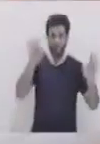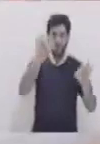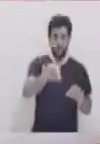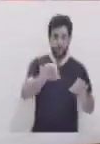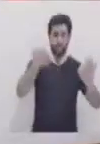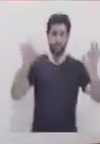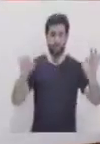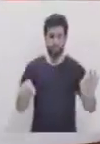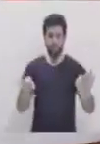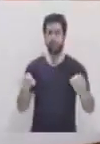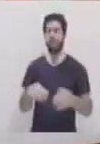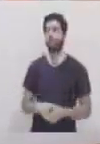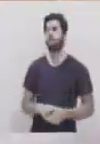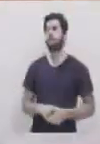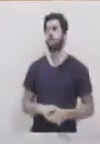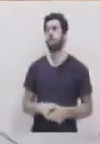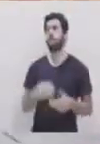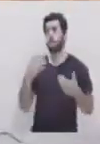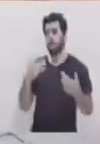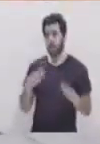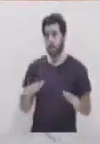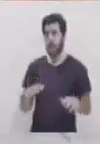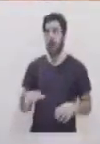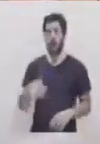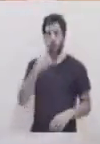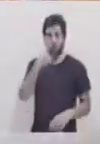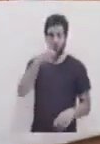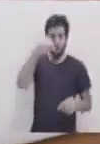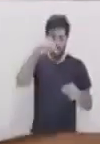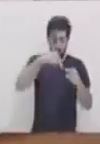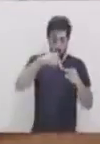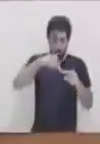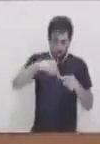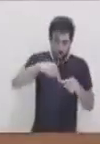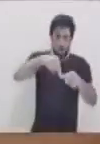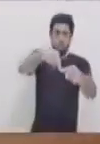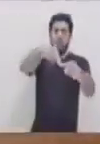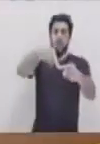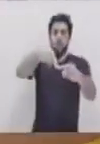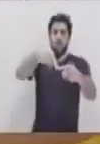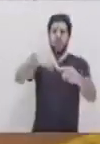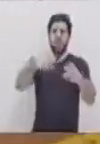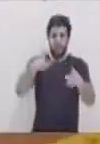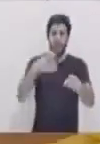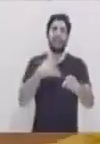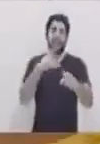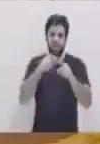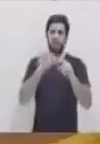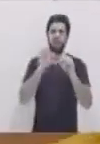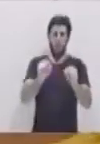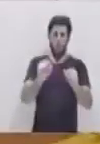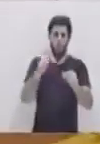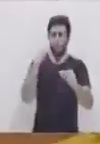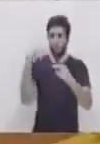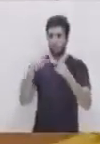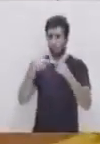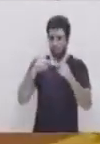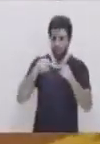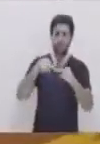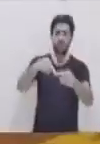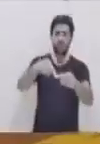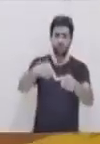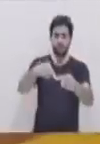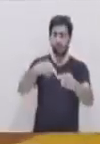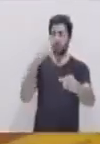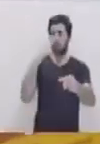en nuestra argolla y vamos a estirar a manera que nos quede tenso nuestro hilo y podemos ver que la